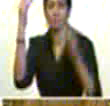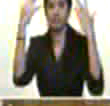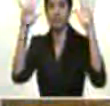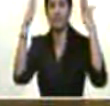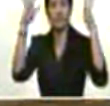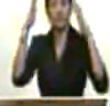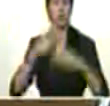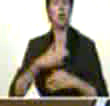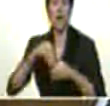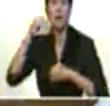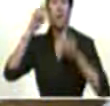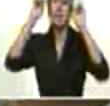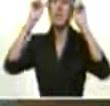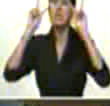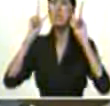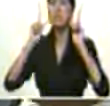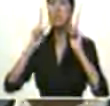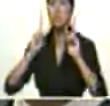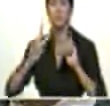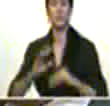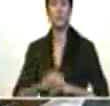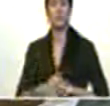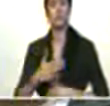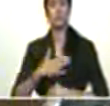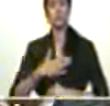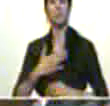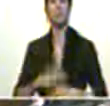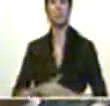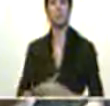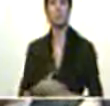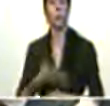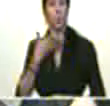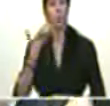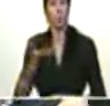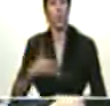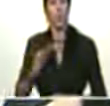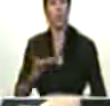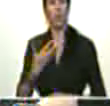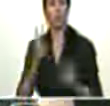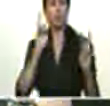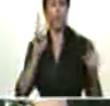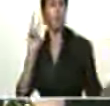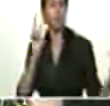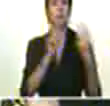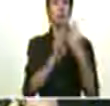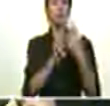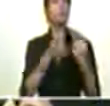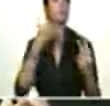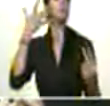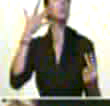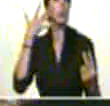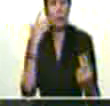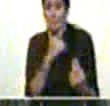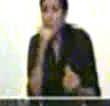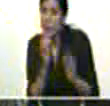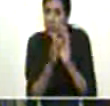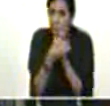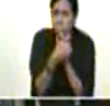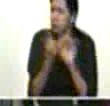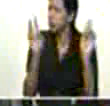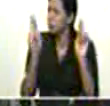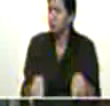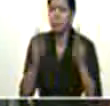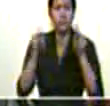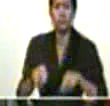tengo el alma limpia puedo ver de frente a cualquiera en este país y así será hasta el último